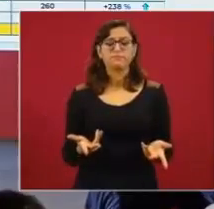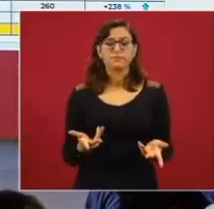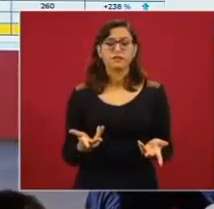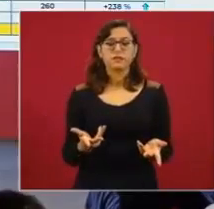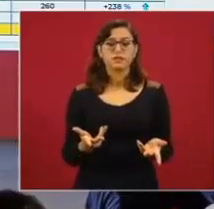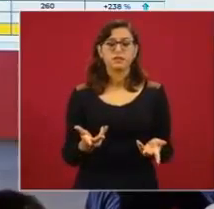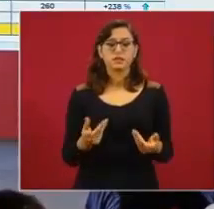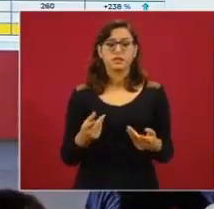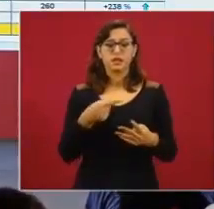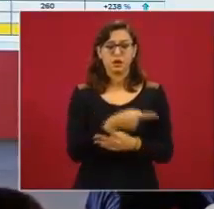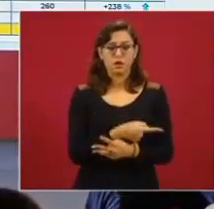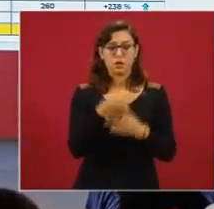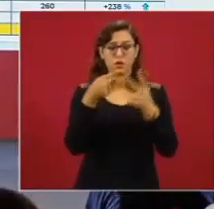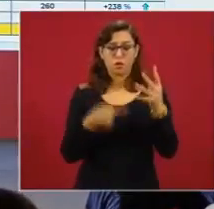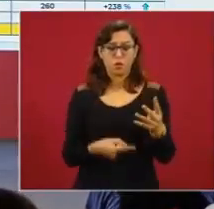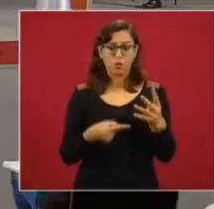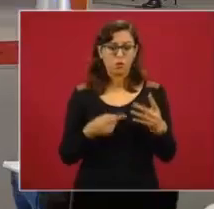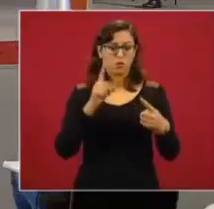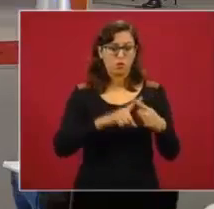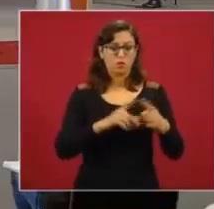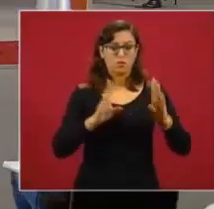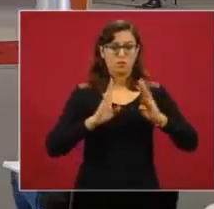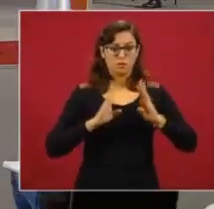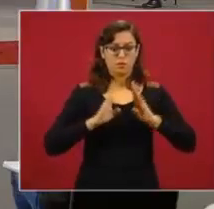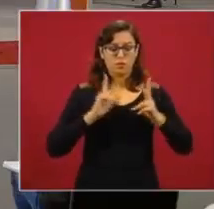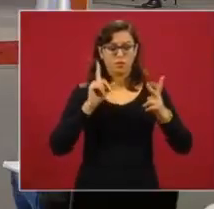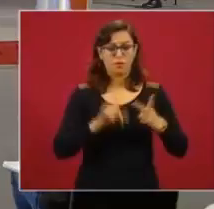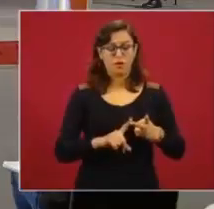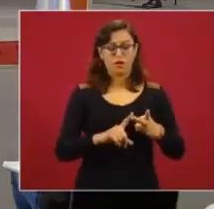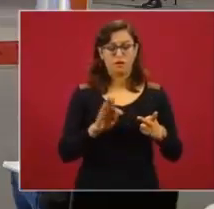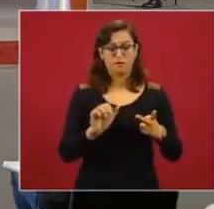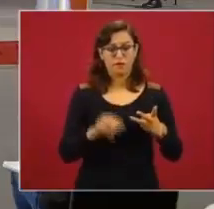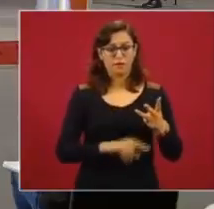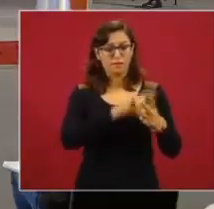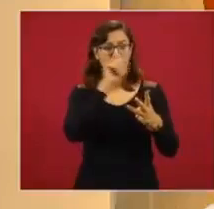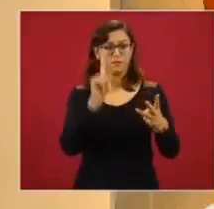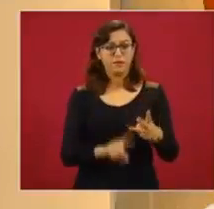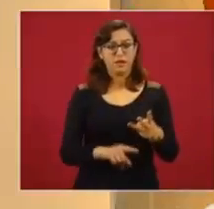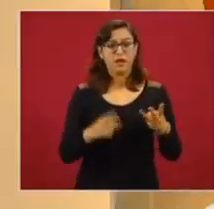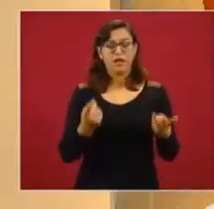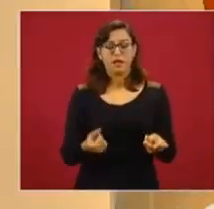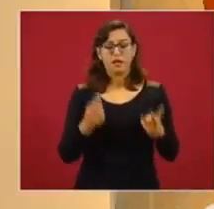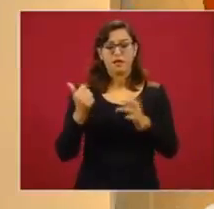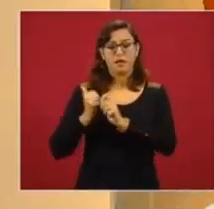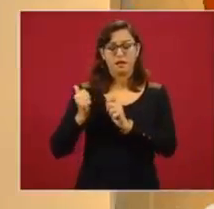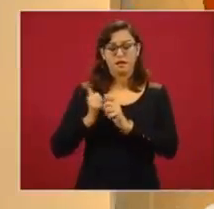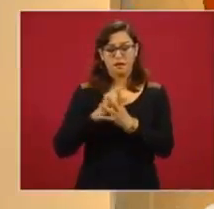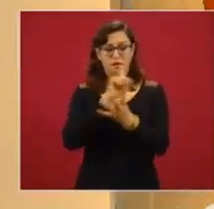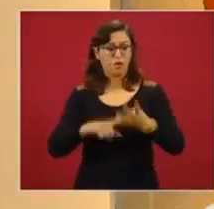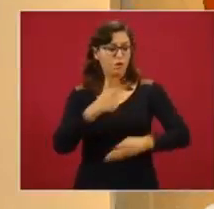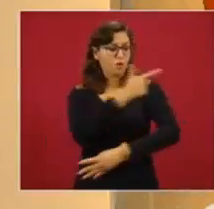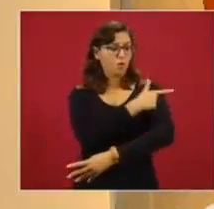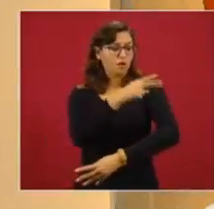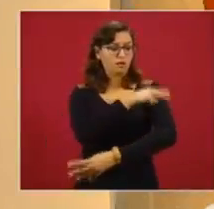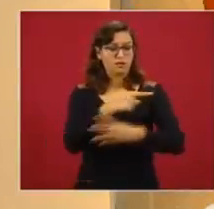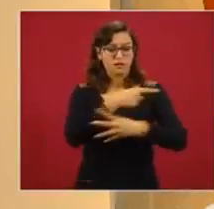hecho las cuatro fuerzas, Ejército, Fuerza Aérea, Armada y Guardia Nacional. Aquí están conjugados todos